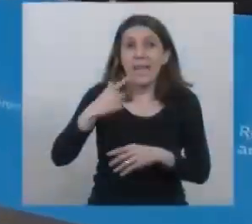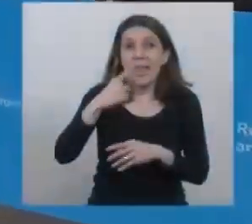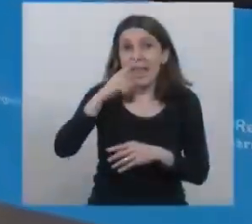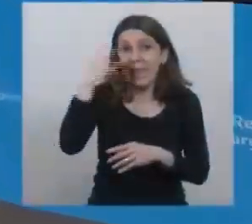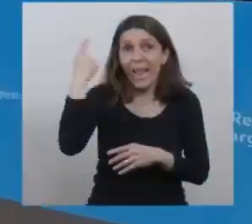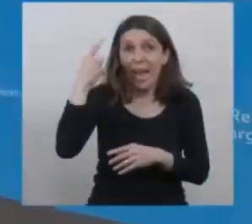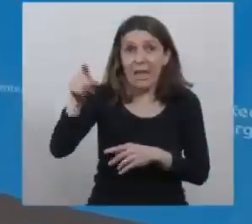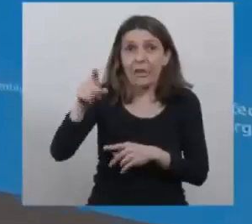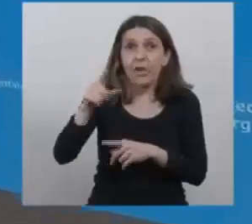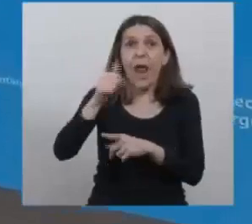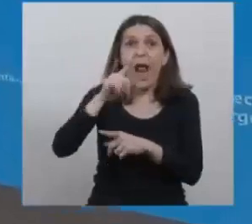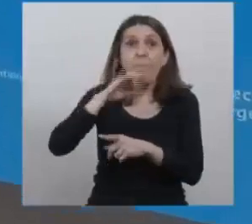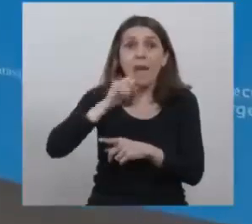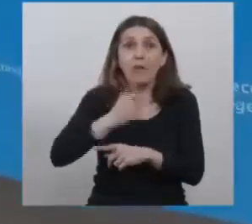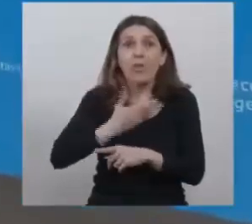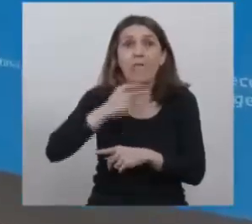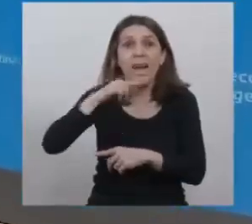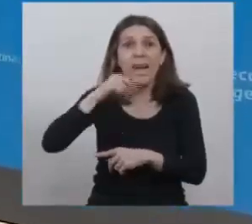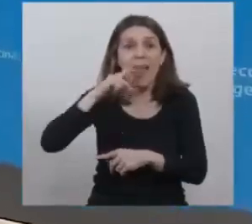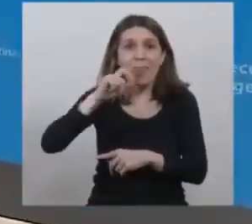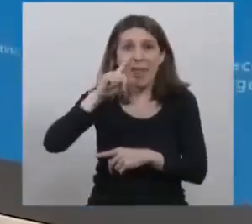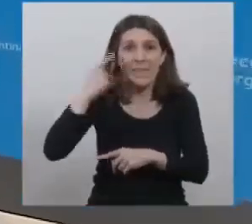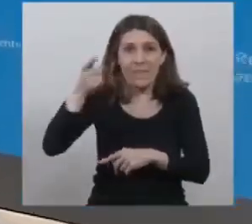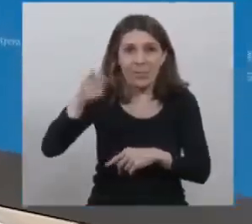Nación, Alberto Fernández.